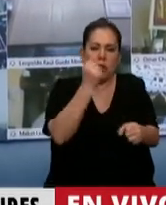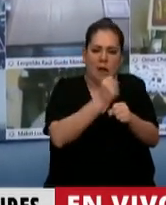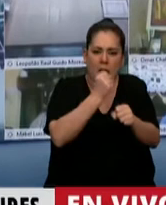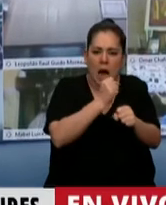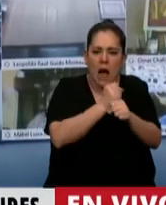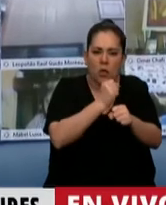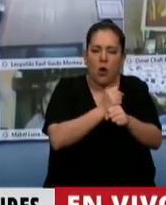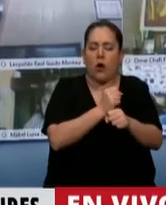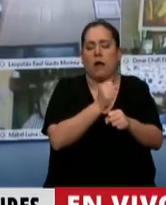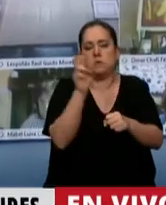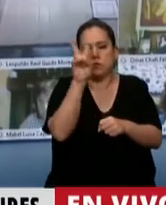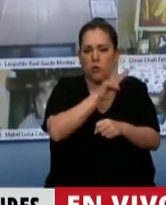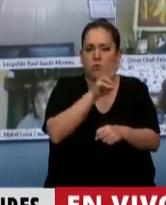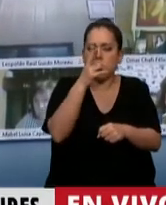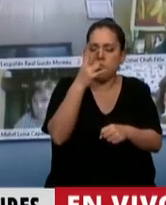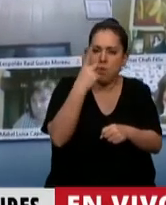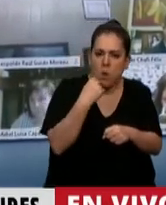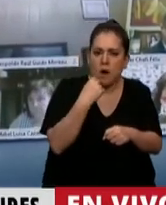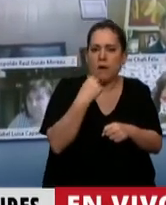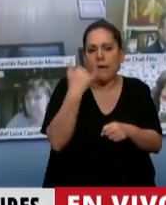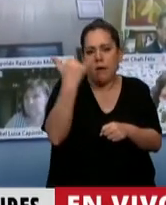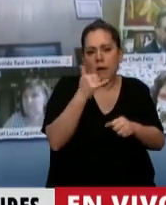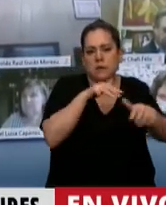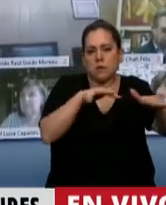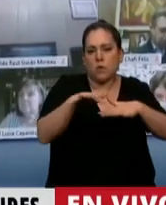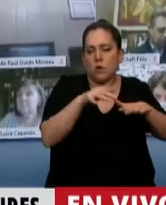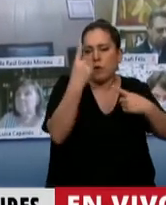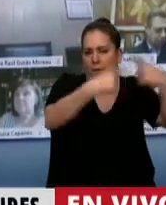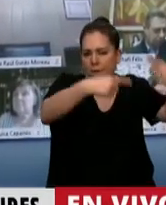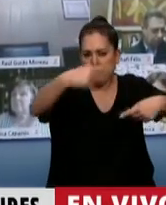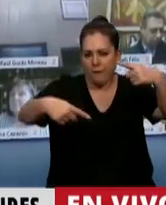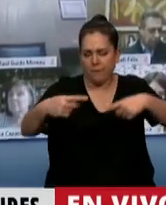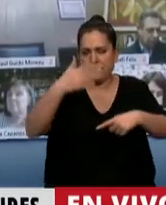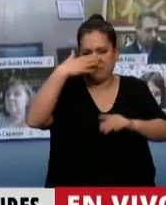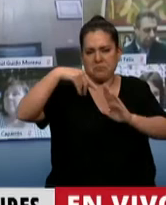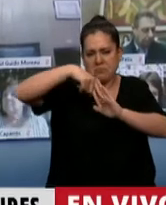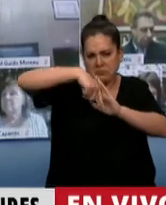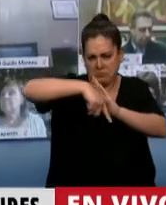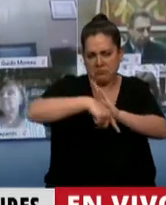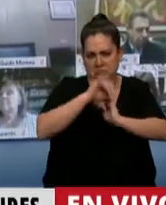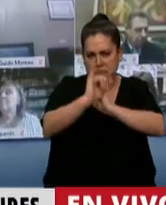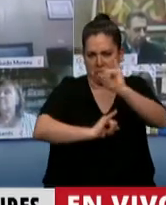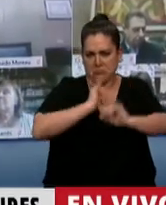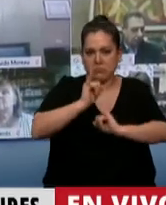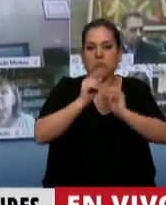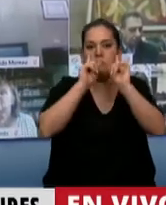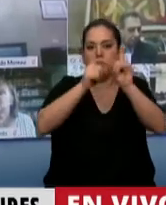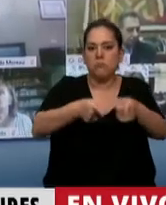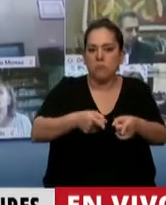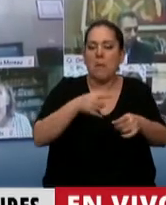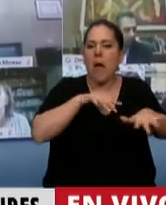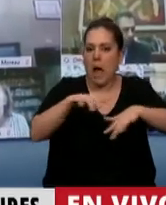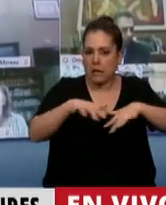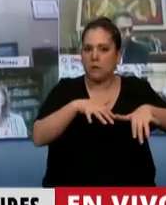trabajadores que están en distintas situaciones, que vamos a profundizar un poquito en eso, y también en una